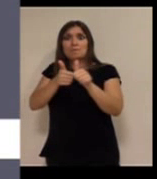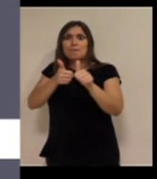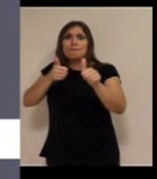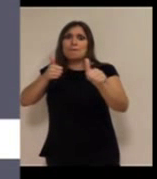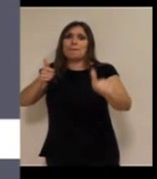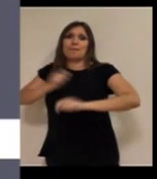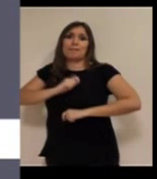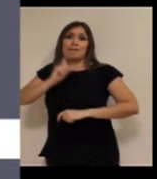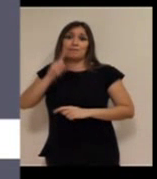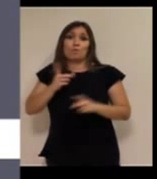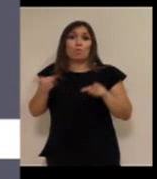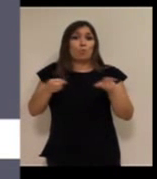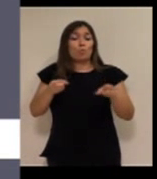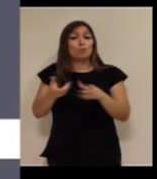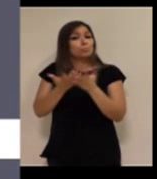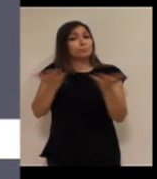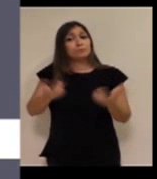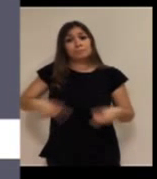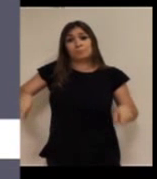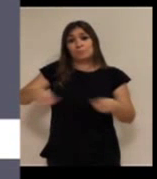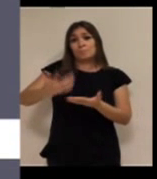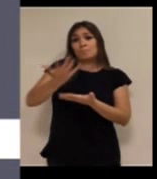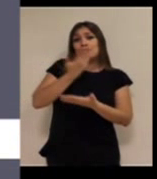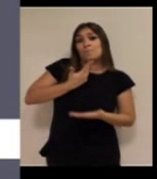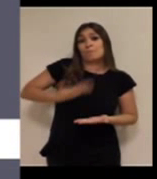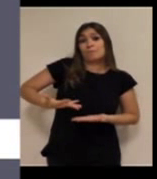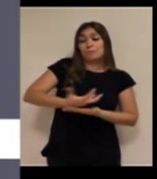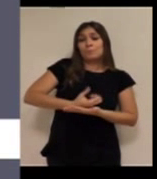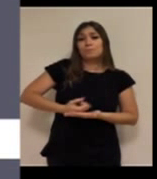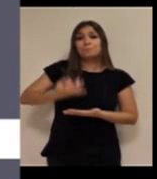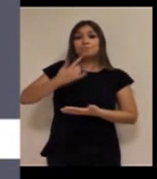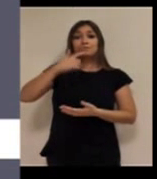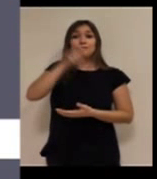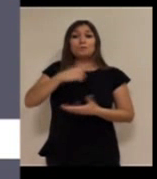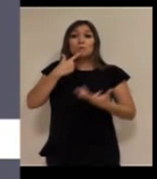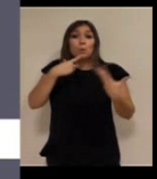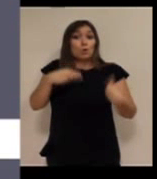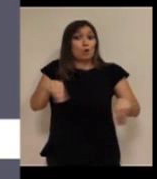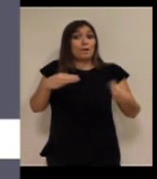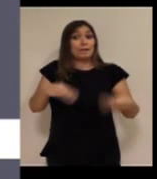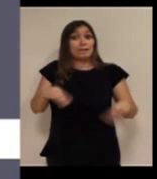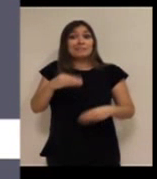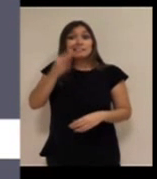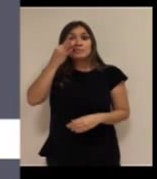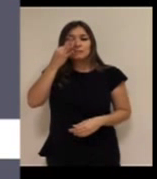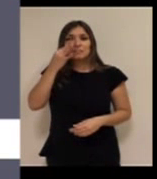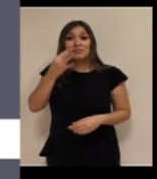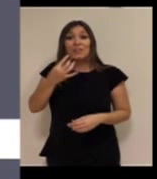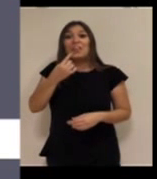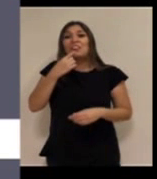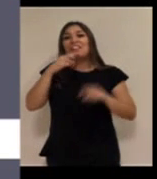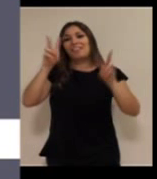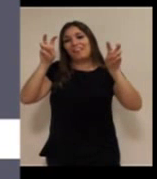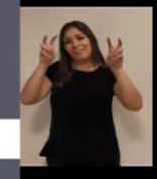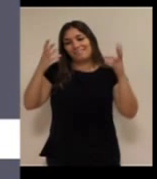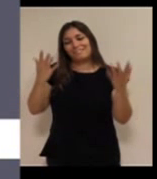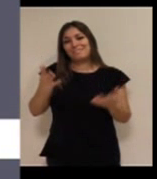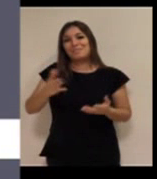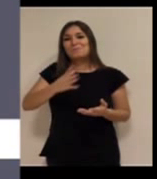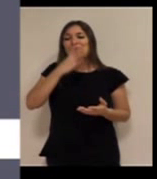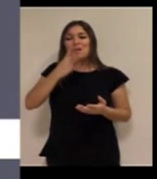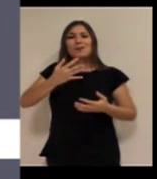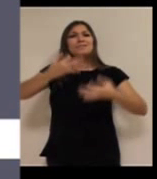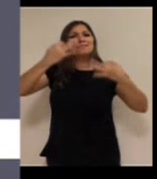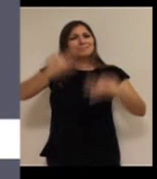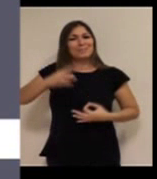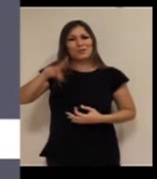incremente. Todos sabemos que la población más joven realmente dice, tópicamente, porque no siempre